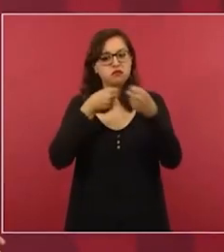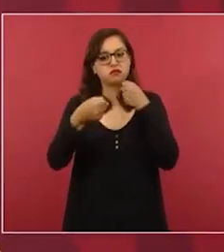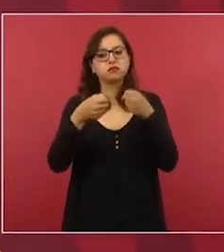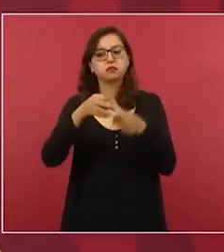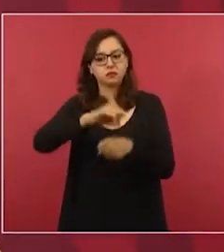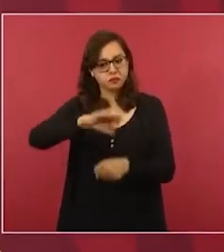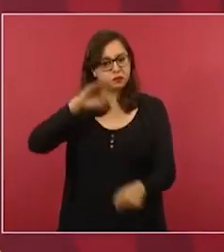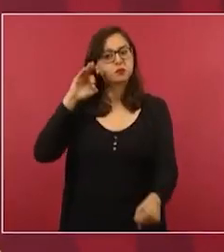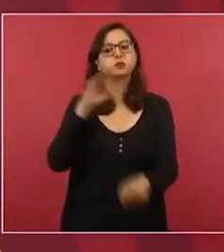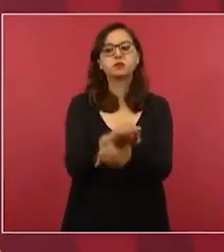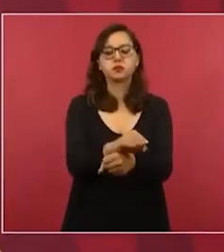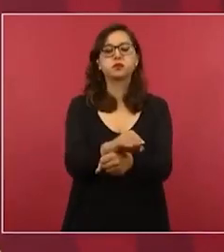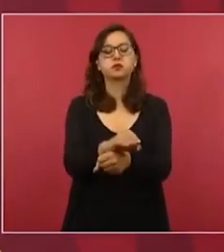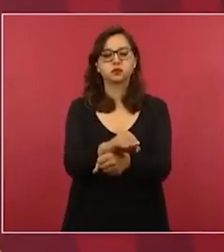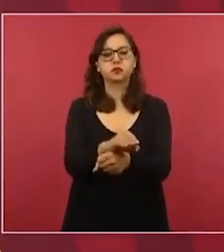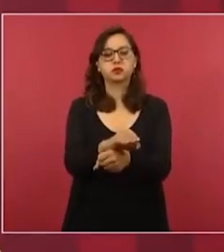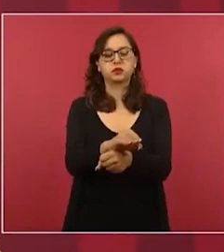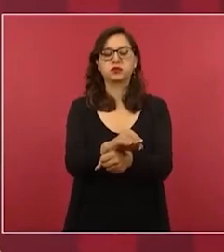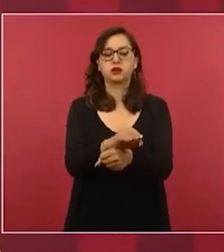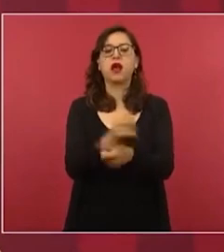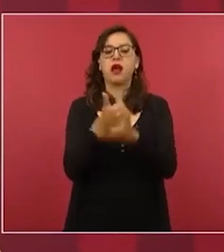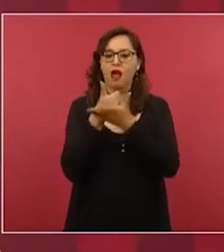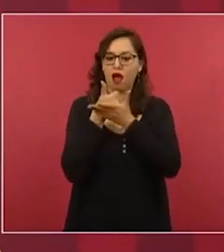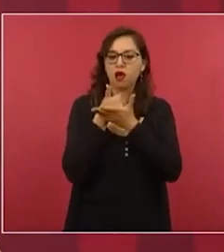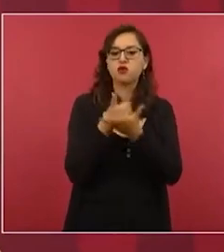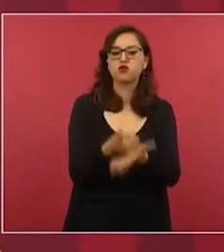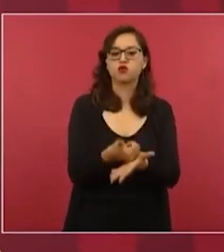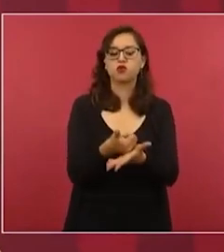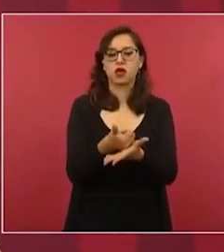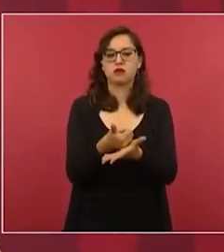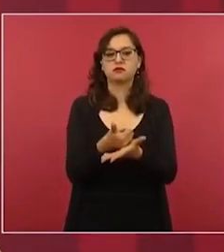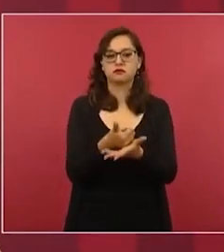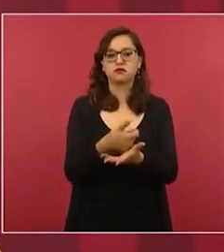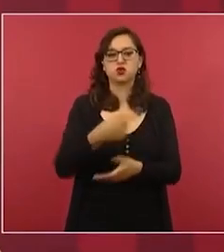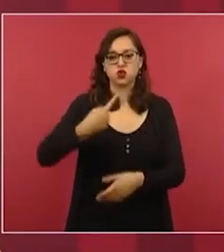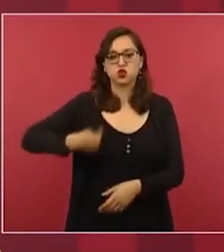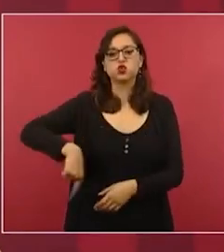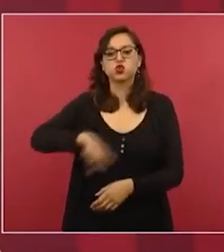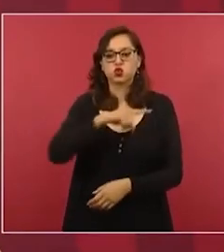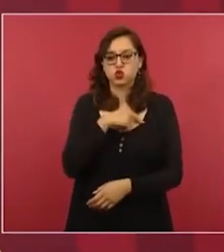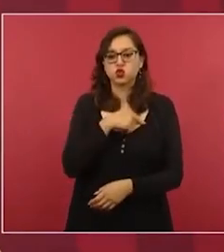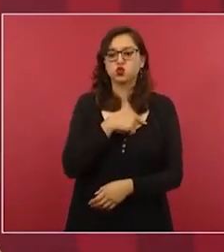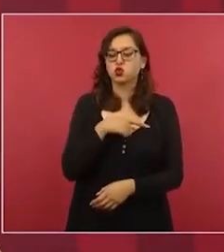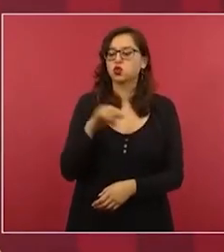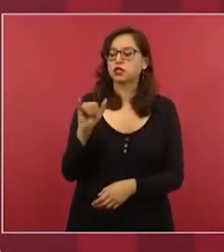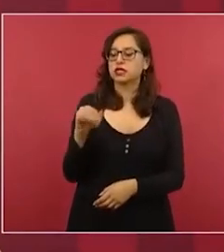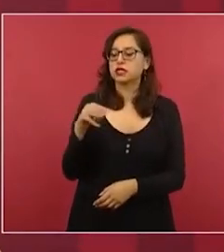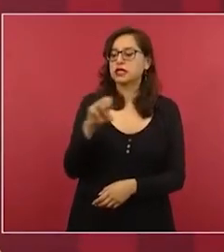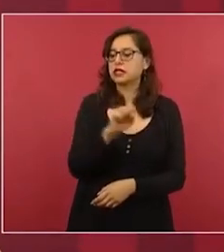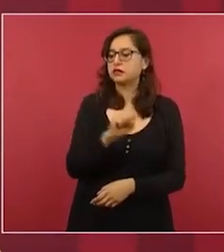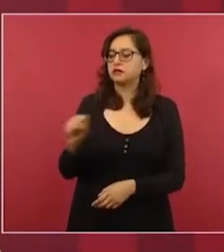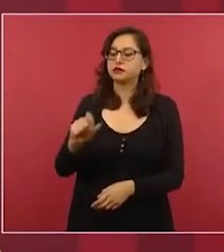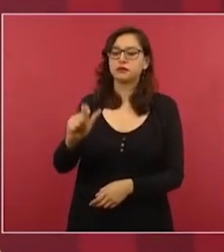vamos a financiar un programa de seguridad social